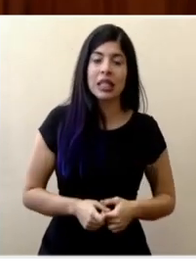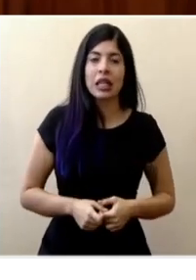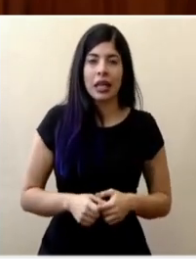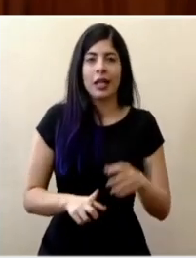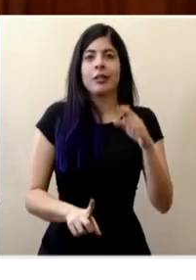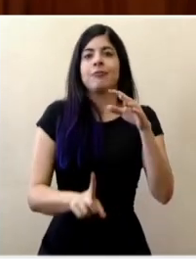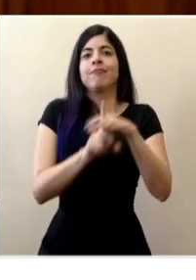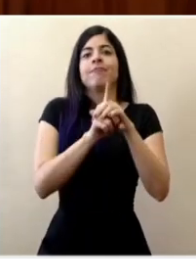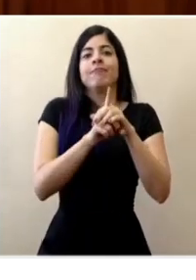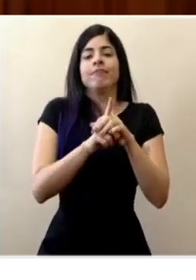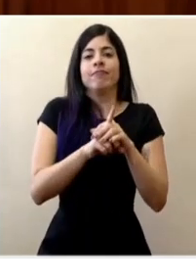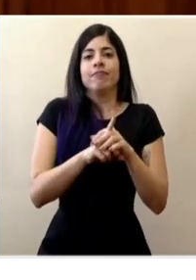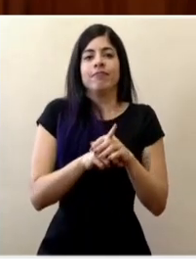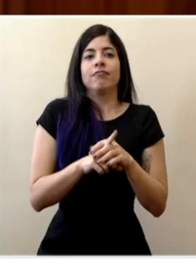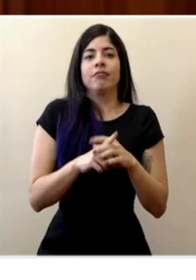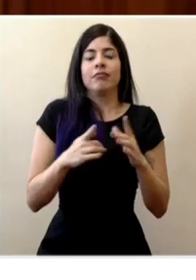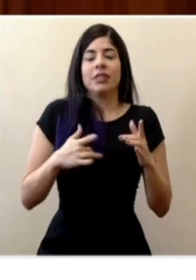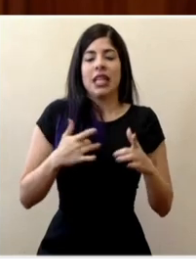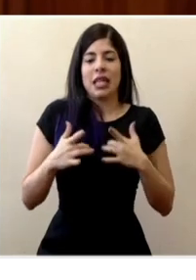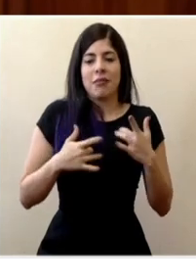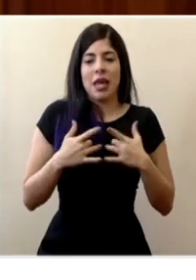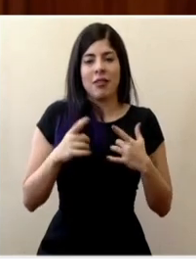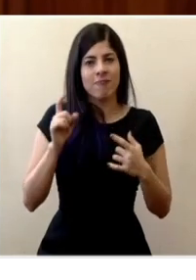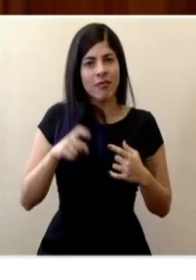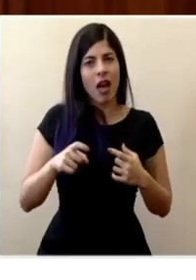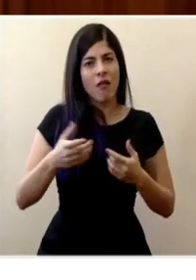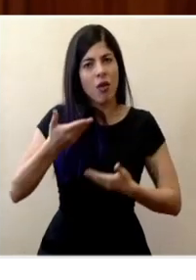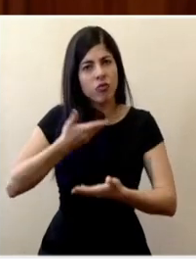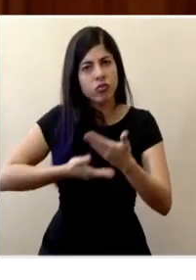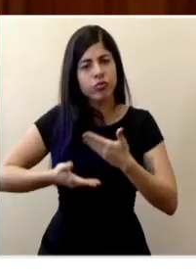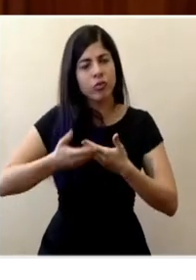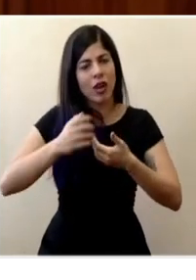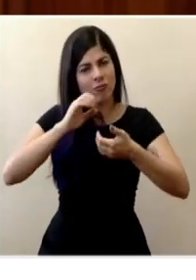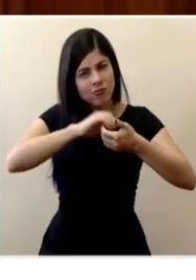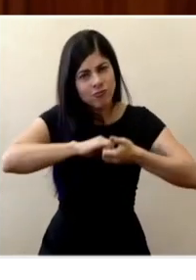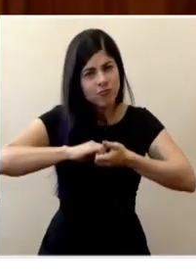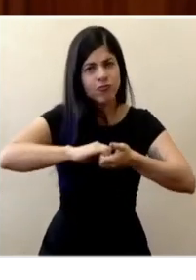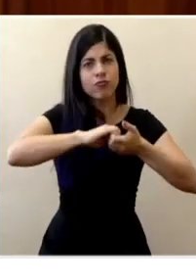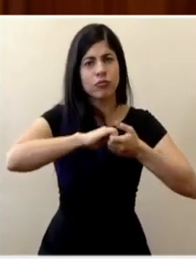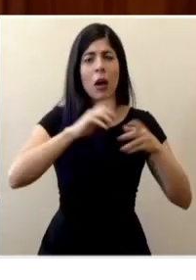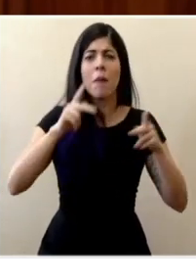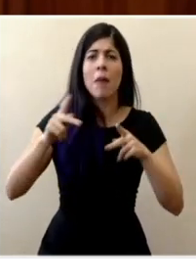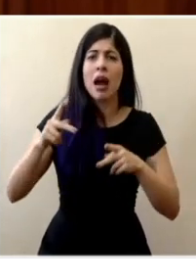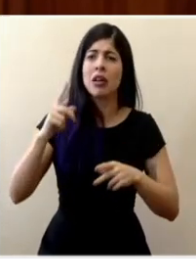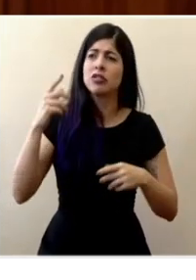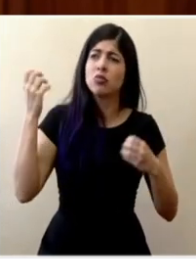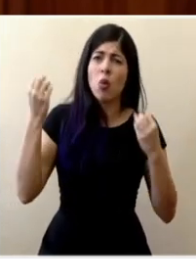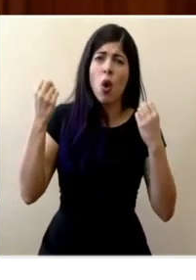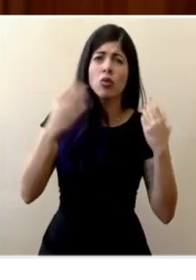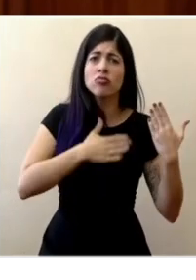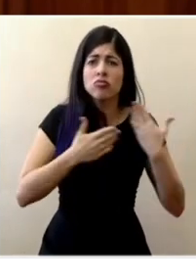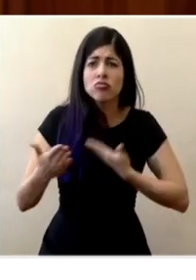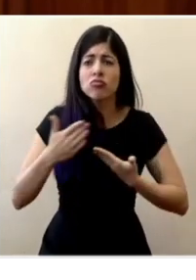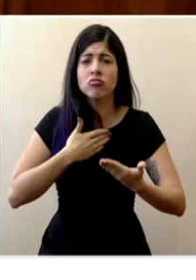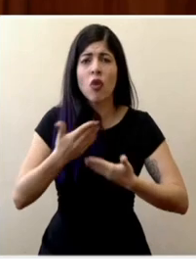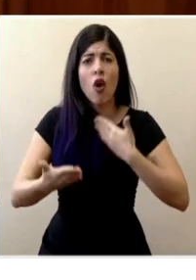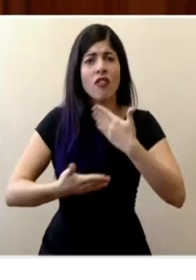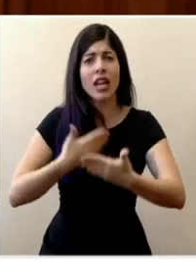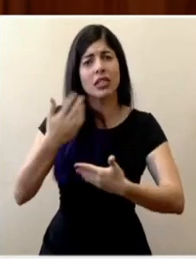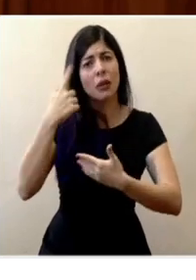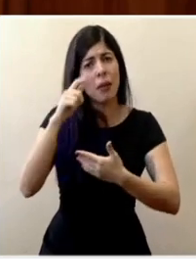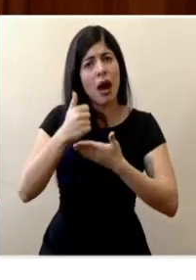surge el sentimiento de colaboración, de solidaridad. La gente se ofrece colaborar, aportar un grano de arena.